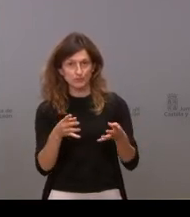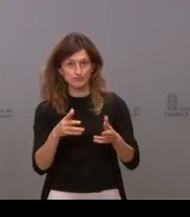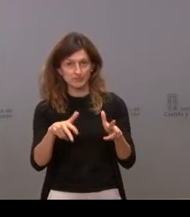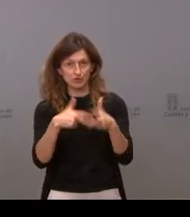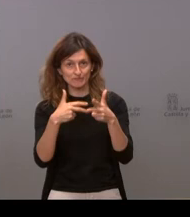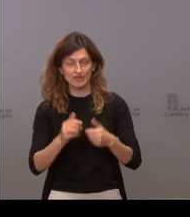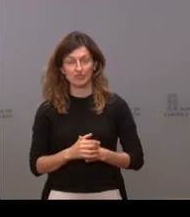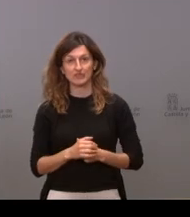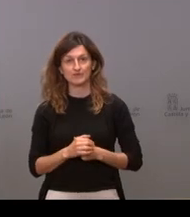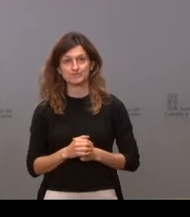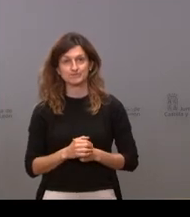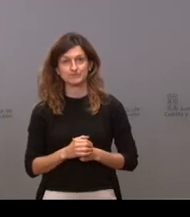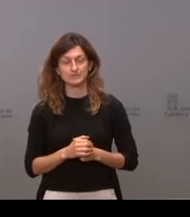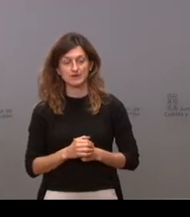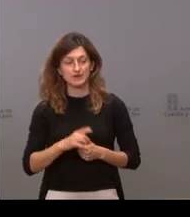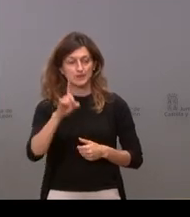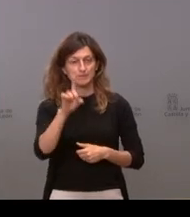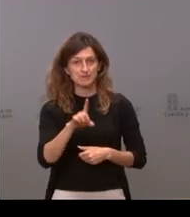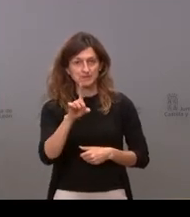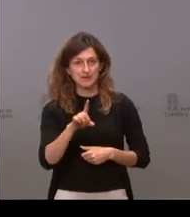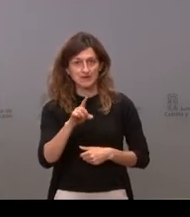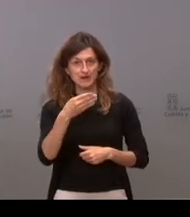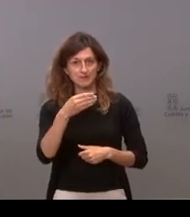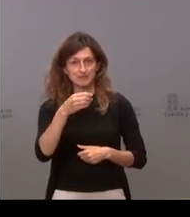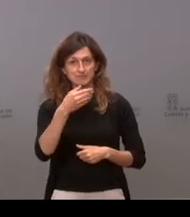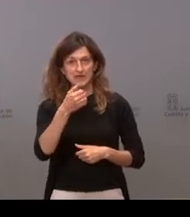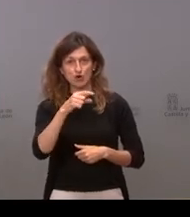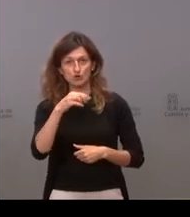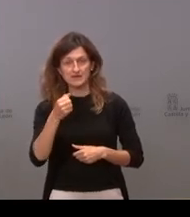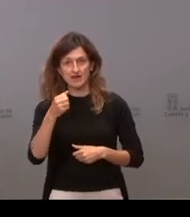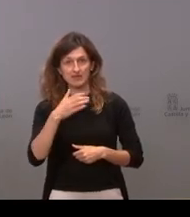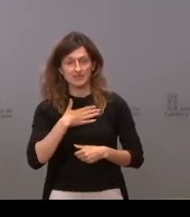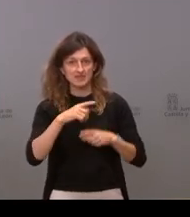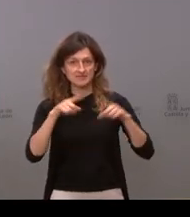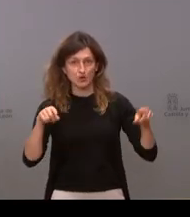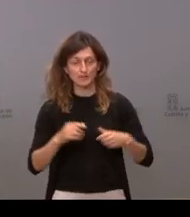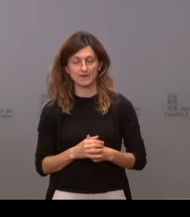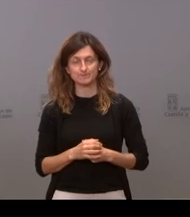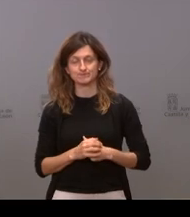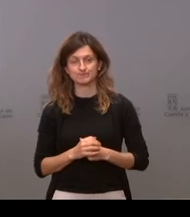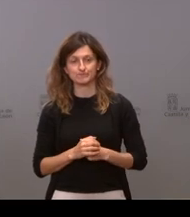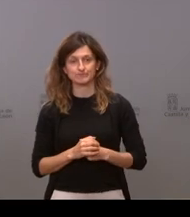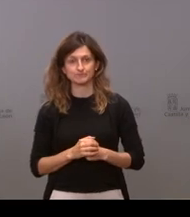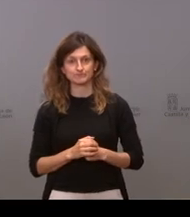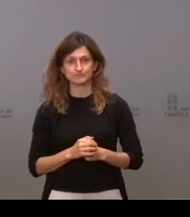la primera en intervenir va a ser Begoña Rincón de Segovia Udaz adelante buenos días